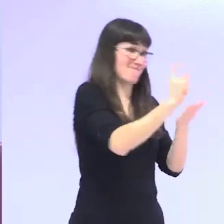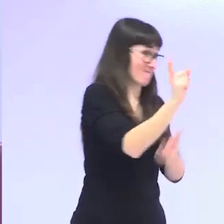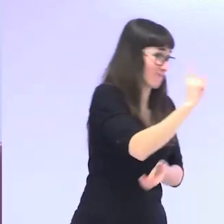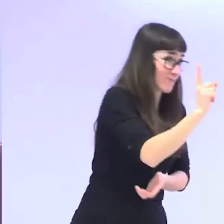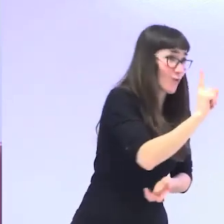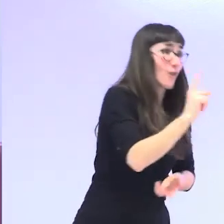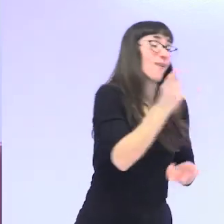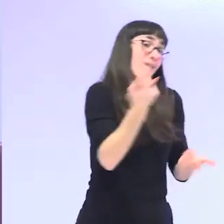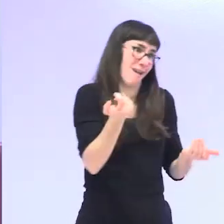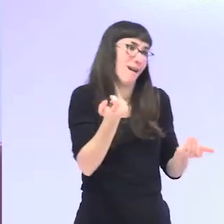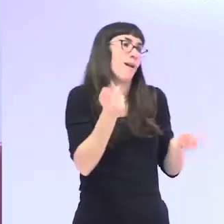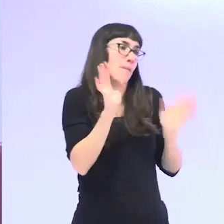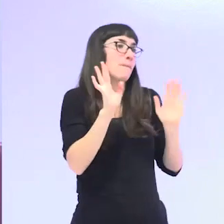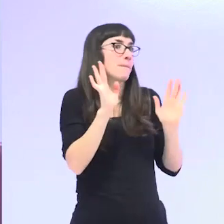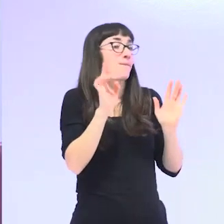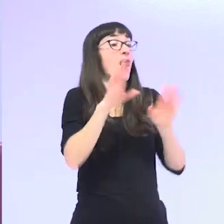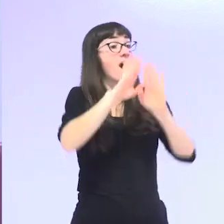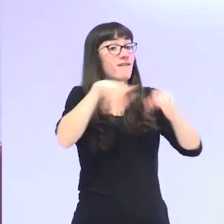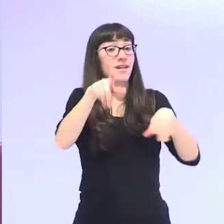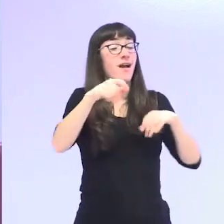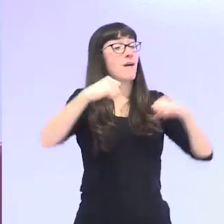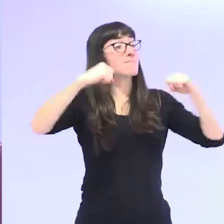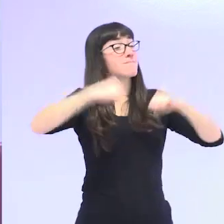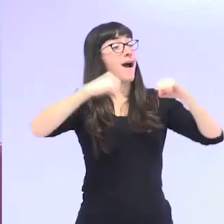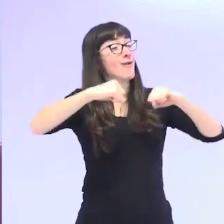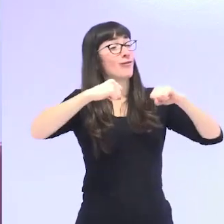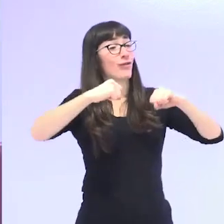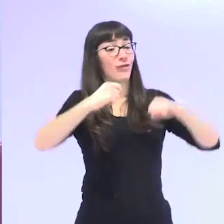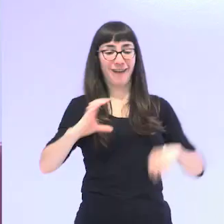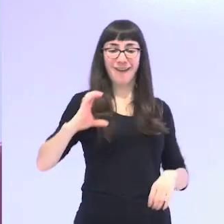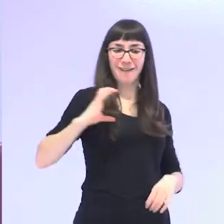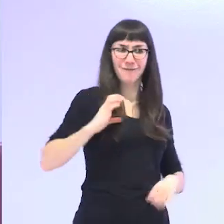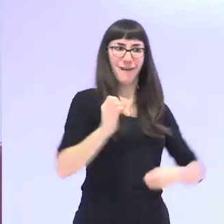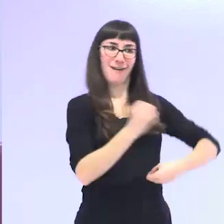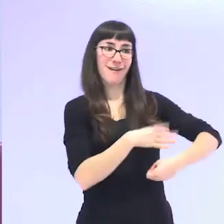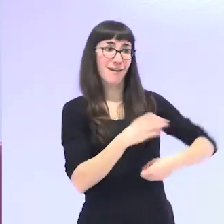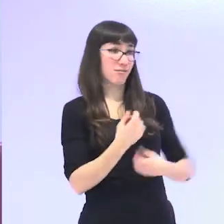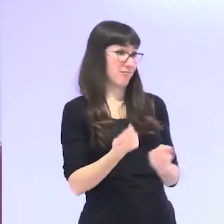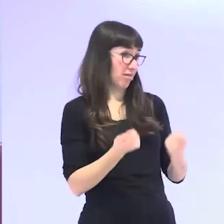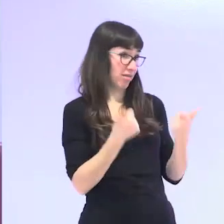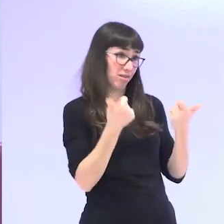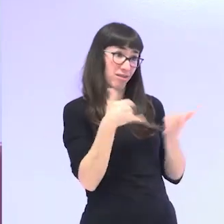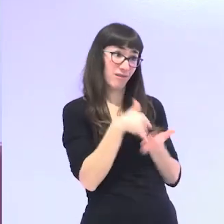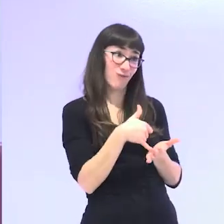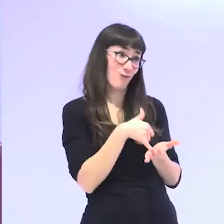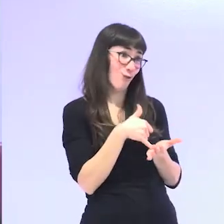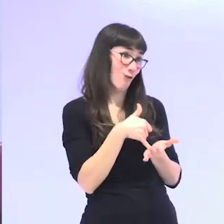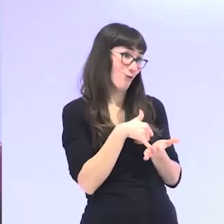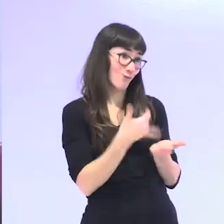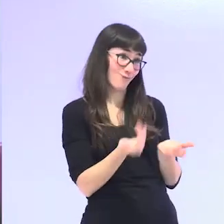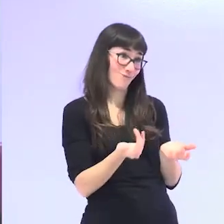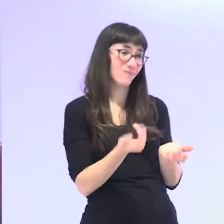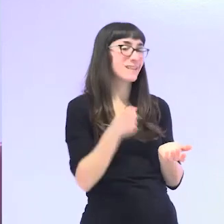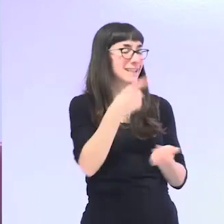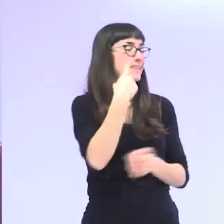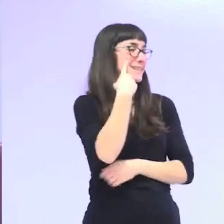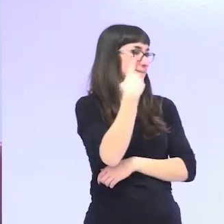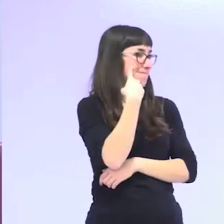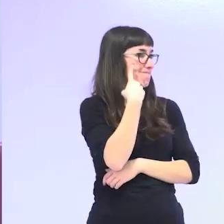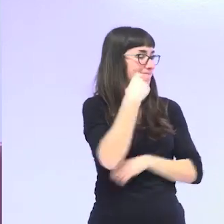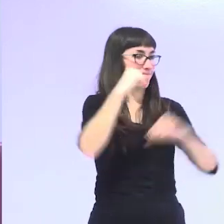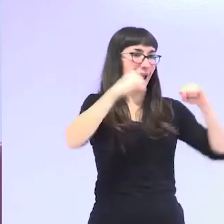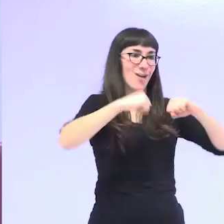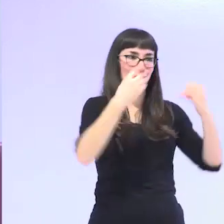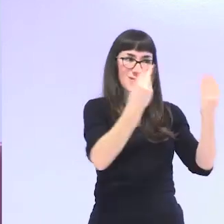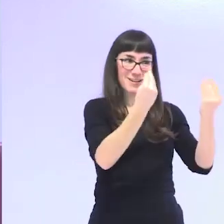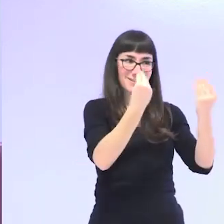¿cómo llegan? con menos recursos económicos y esa es otra variable que se ve claramente en los colectivos de mujeres mayores